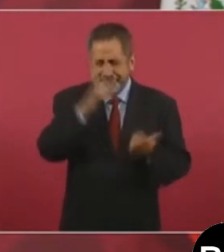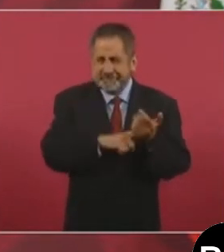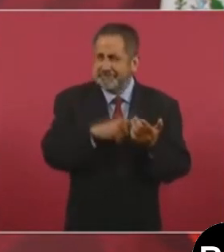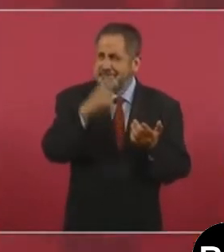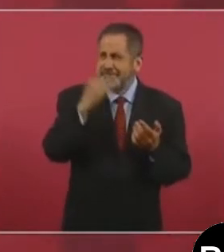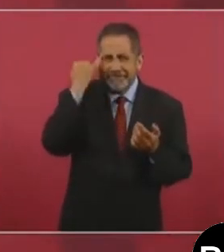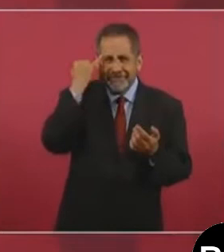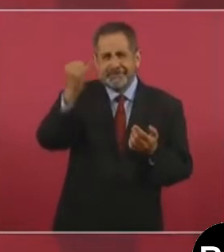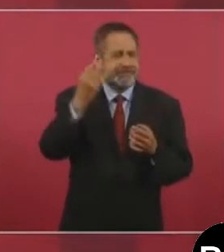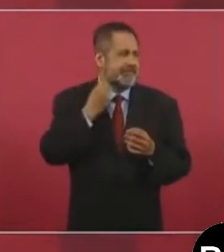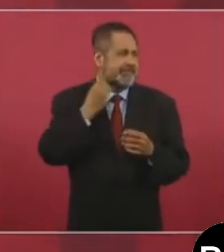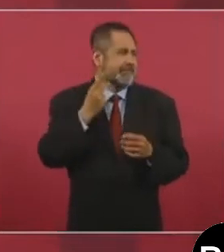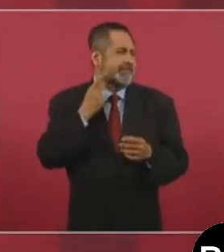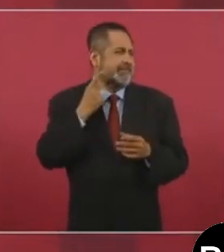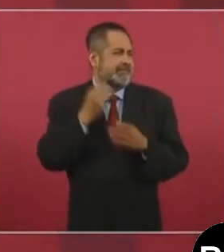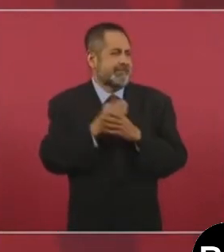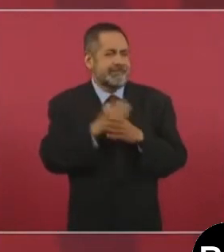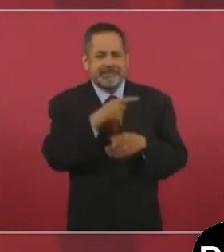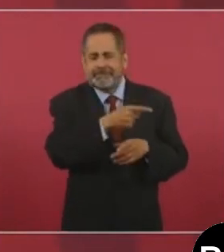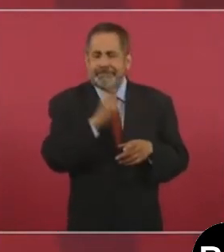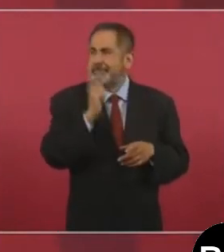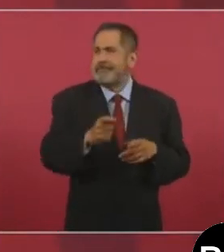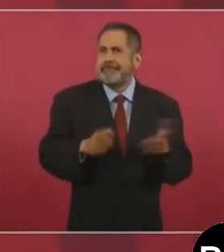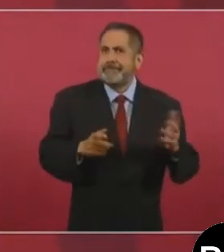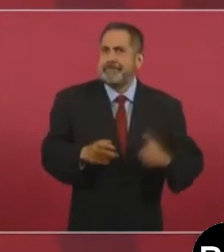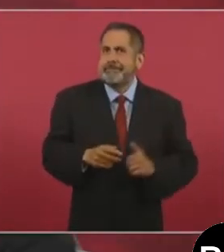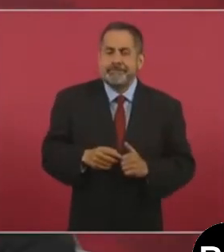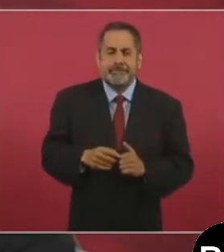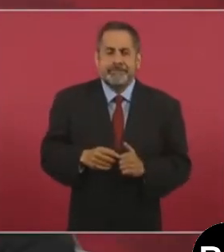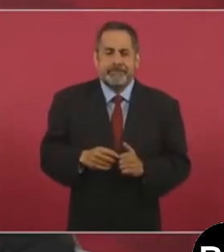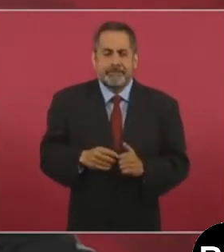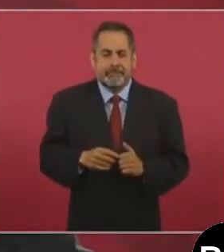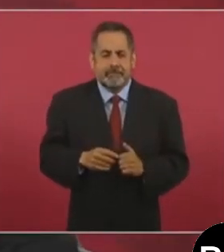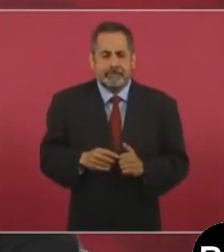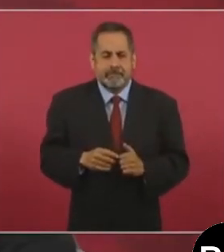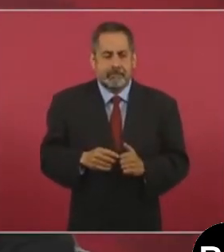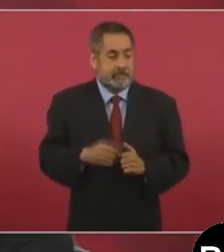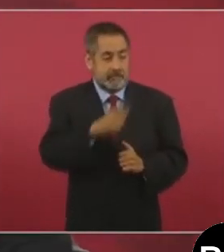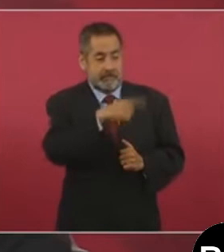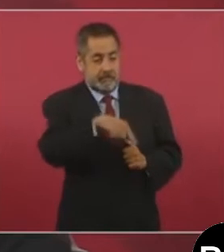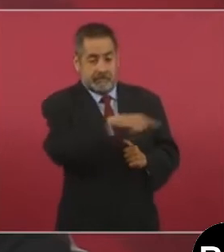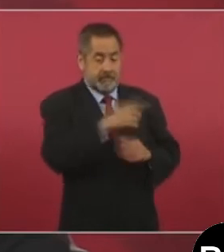tiene el decir.